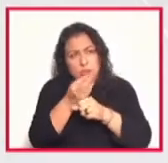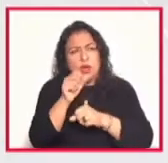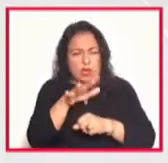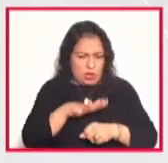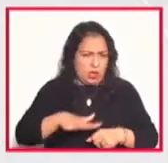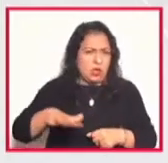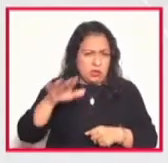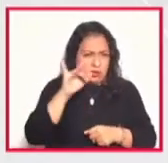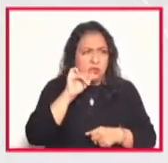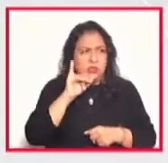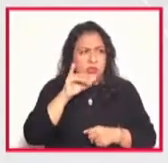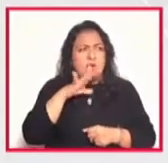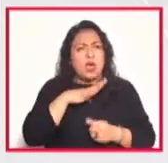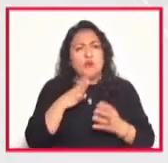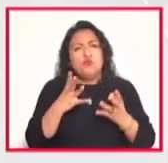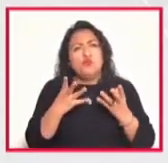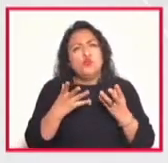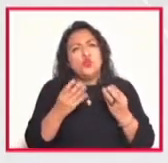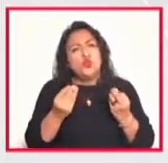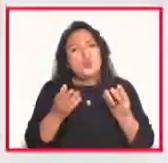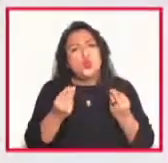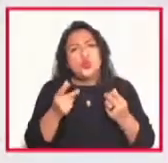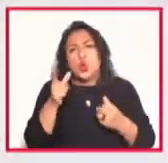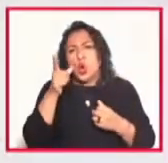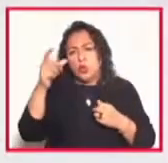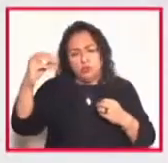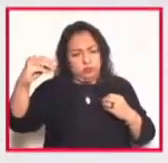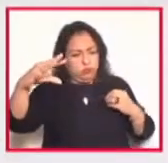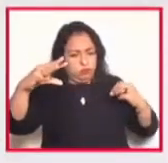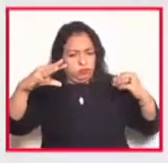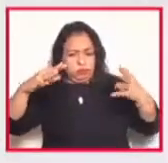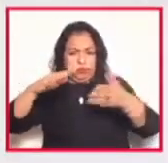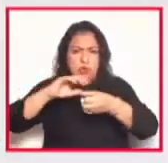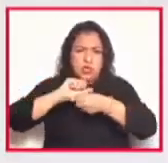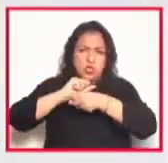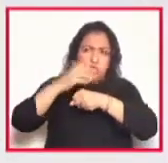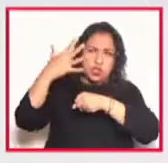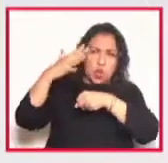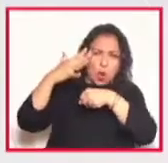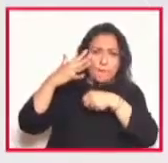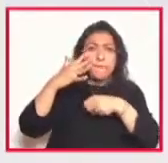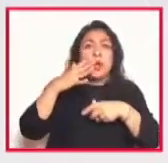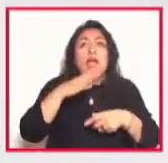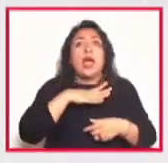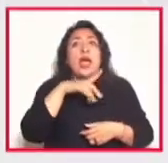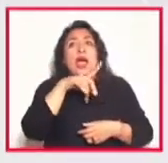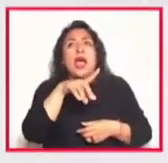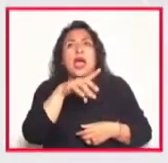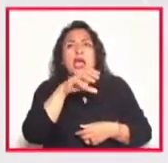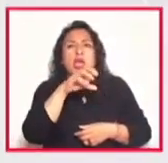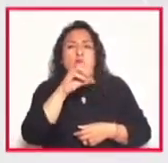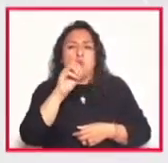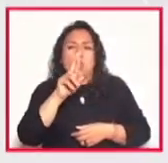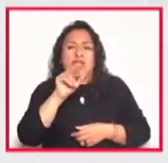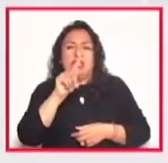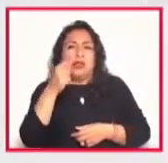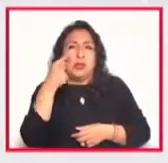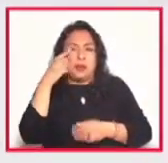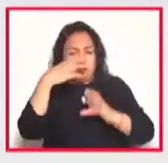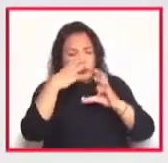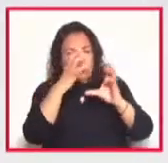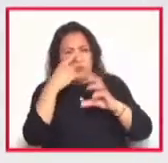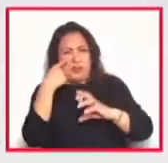que juega mucho también con la luz y la sombra tenemos en la parte oriente el observatorio de